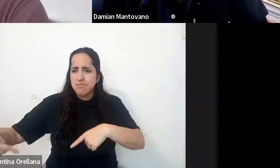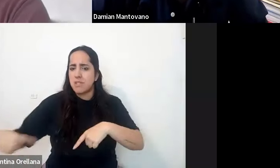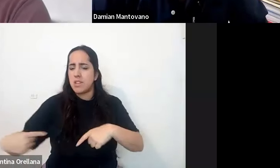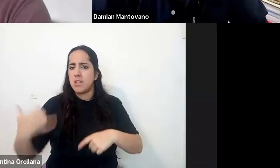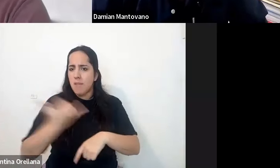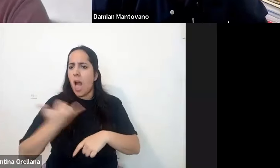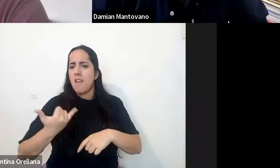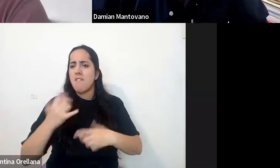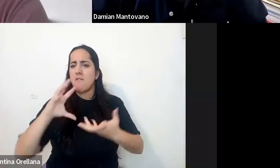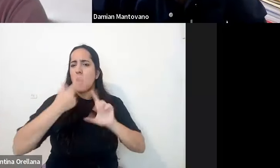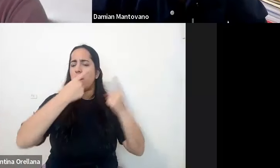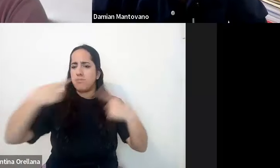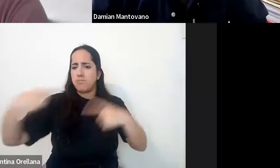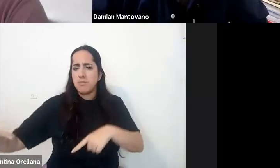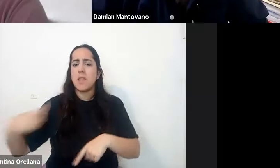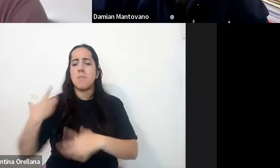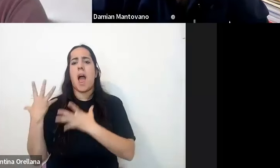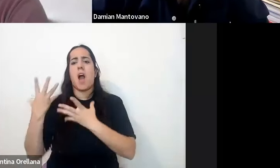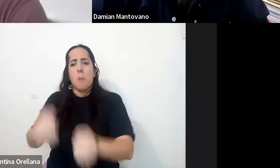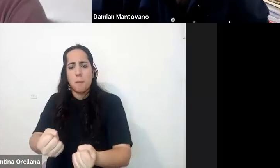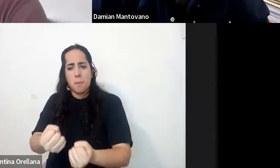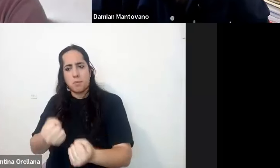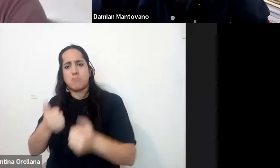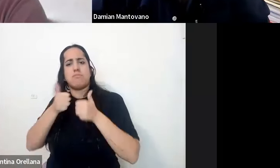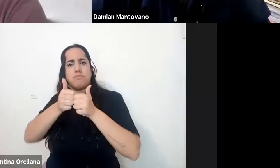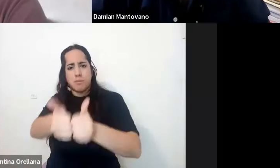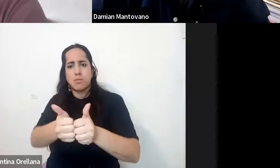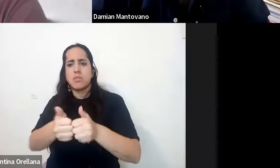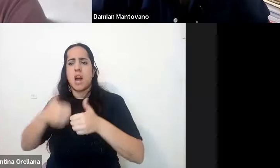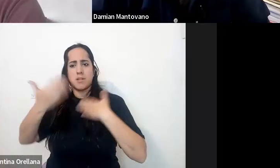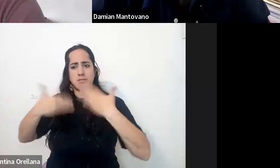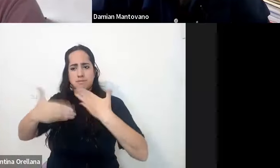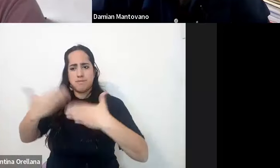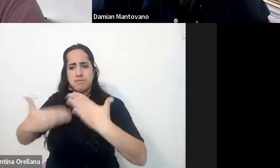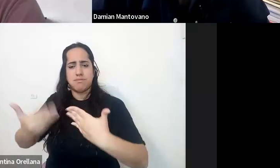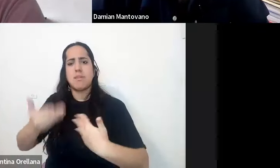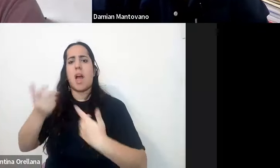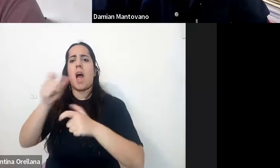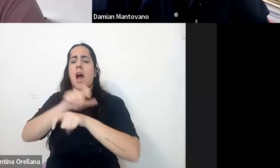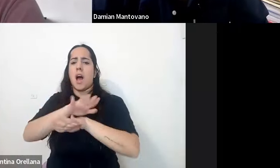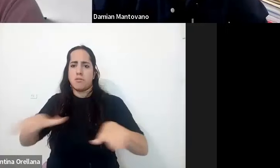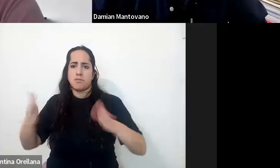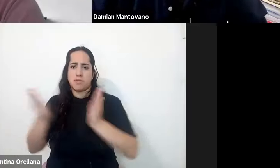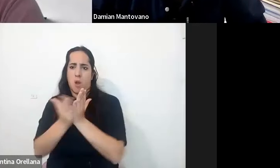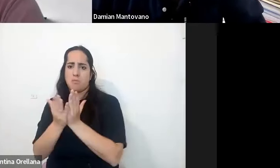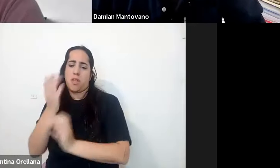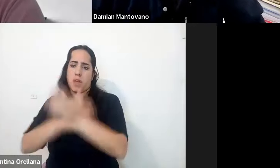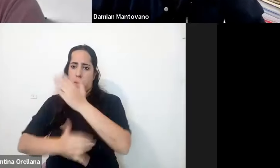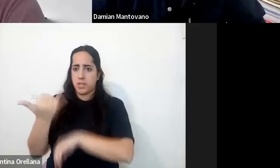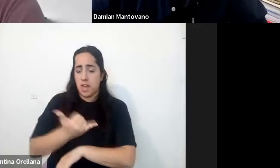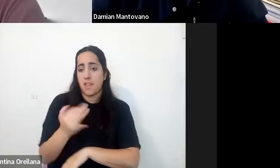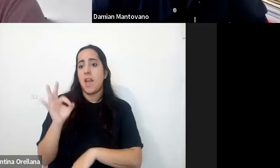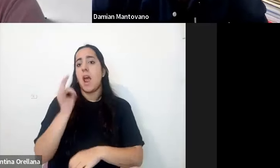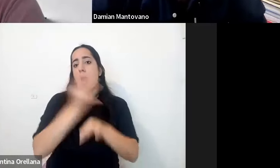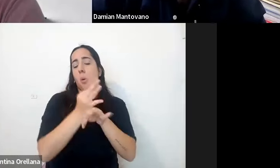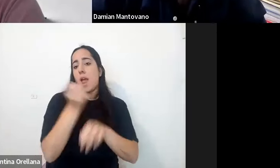recursos para sostener y acompañar las trayectorias de estos estudiantes en condición de discapacidad ya sea en escuelas regulares